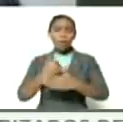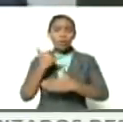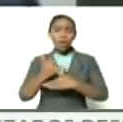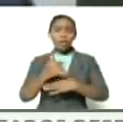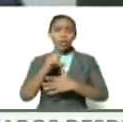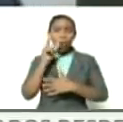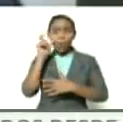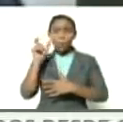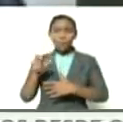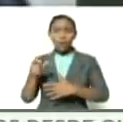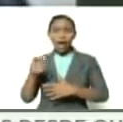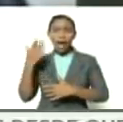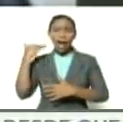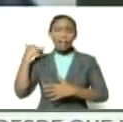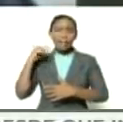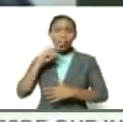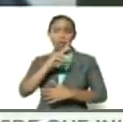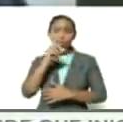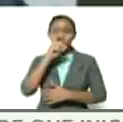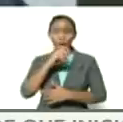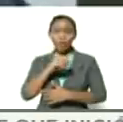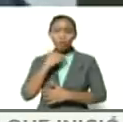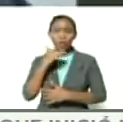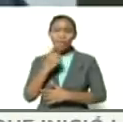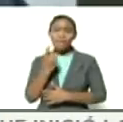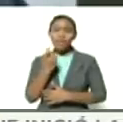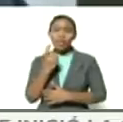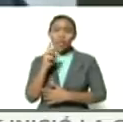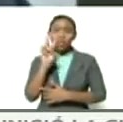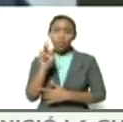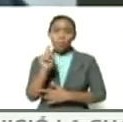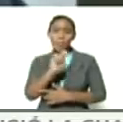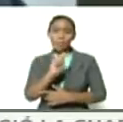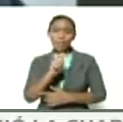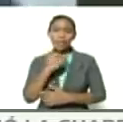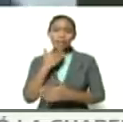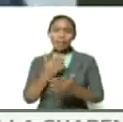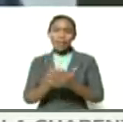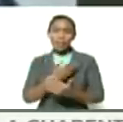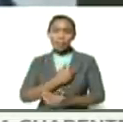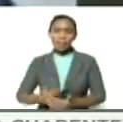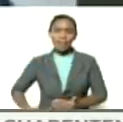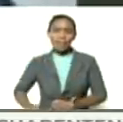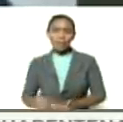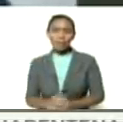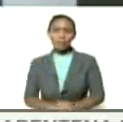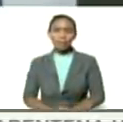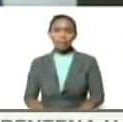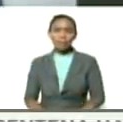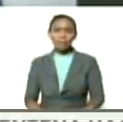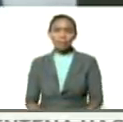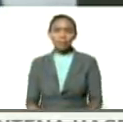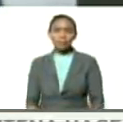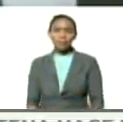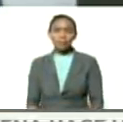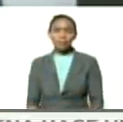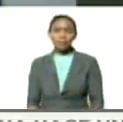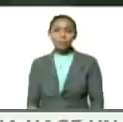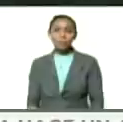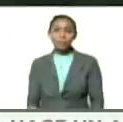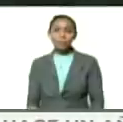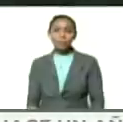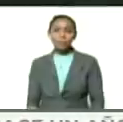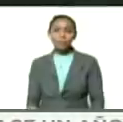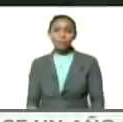hace casi 200 años apenas faltan unos meses dos meses gracias presidente gracias presidente correcto